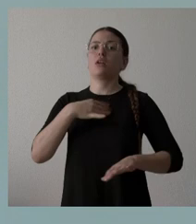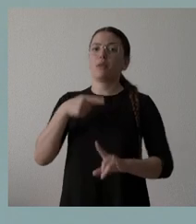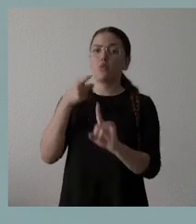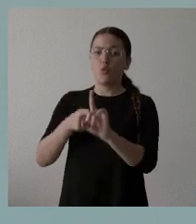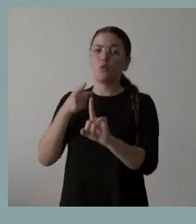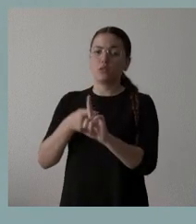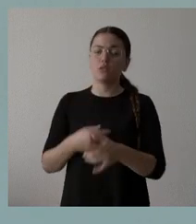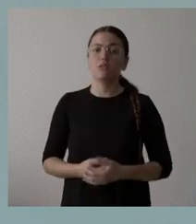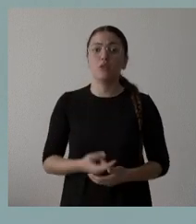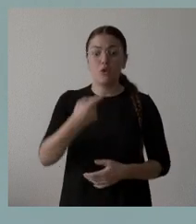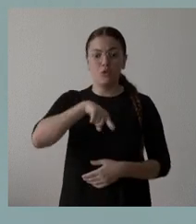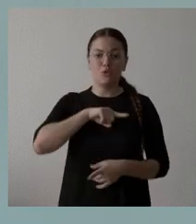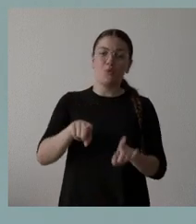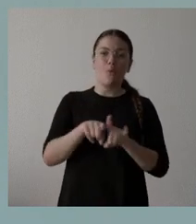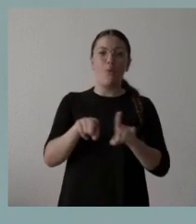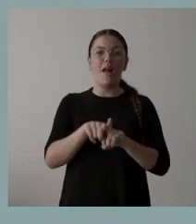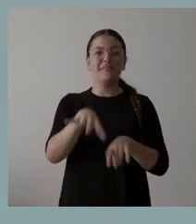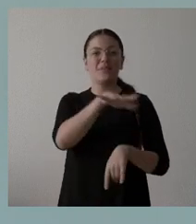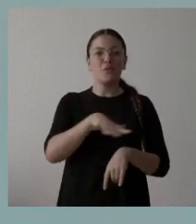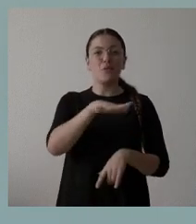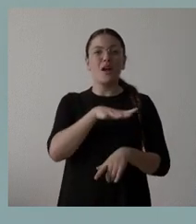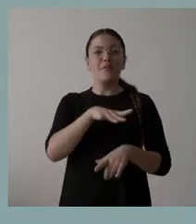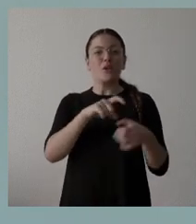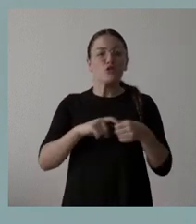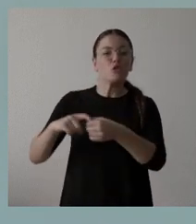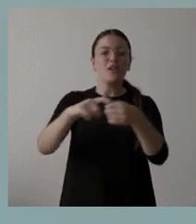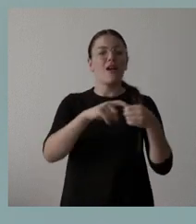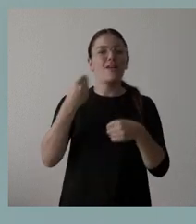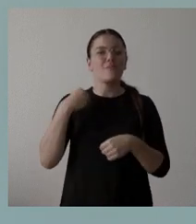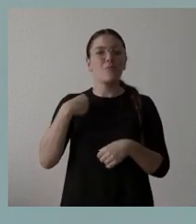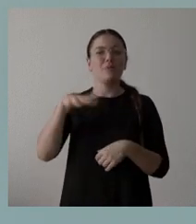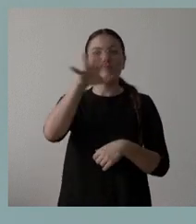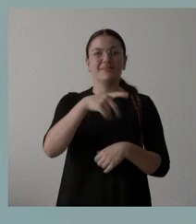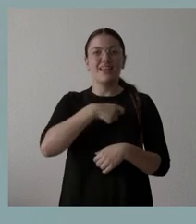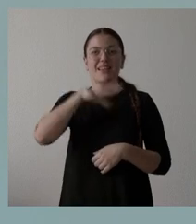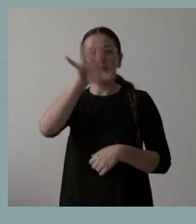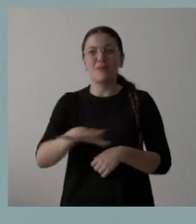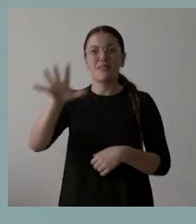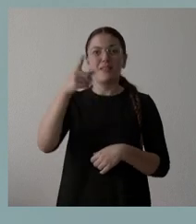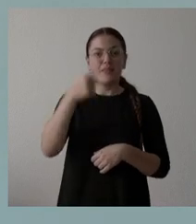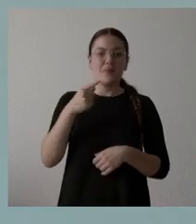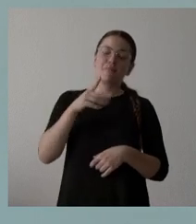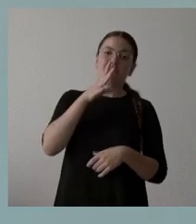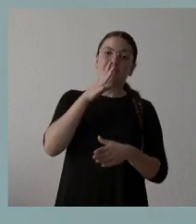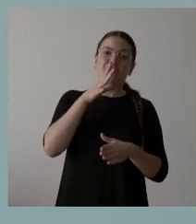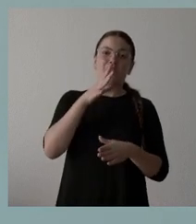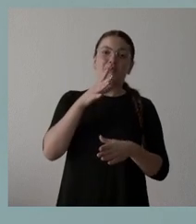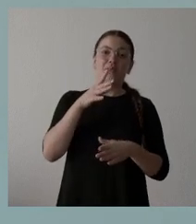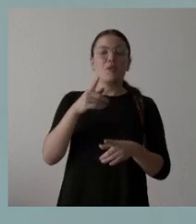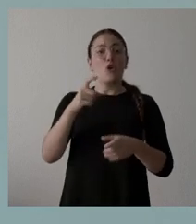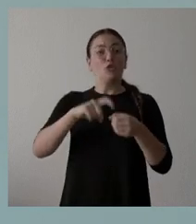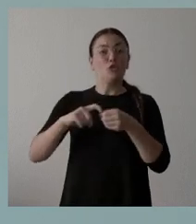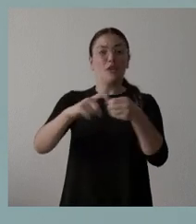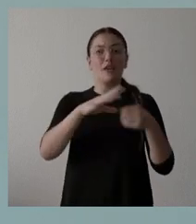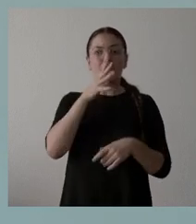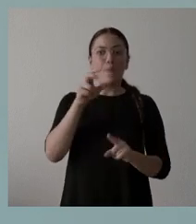momento. Nosotros somos una región solidaria con el contexto nacional, no somos solidarias tomando medidas de orden energético y somos solidarias desde